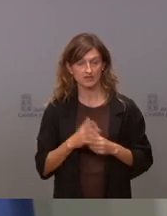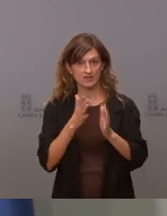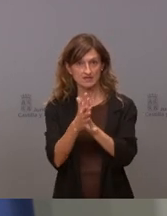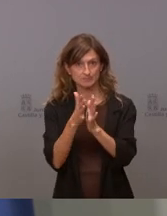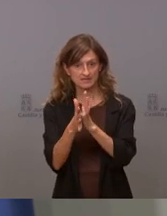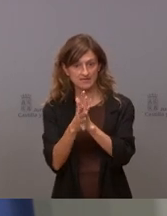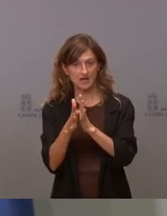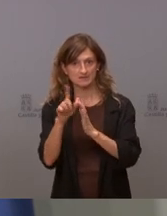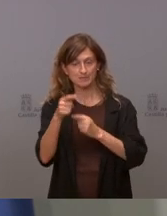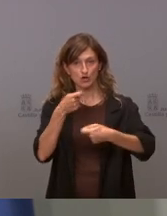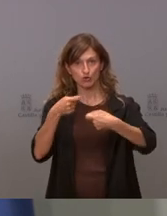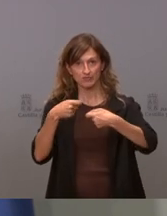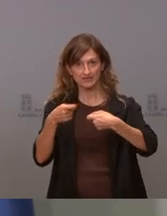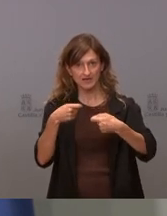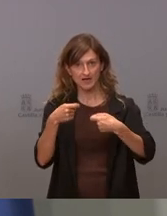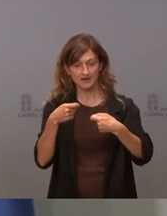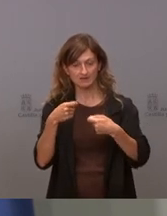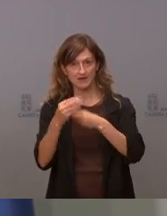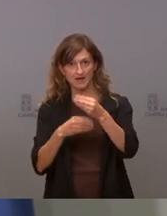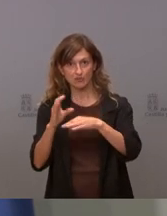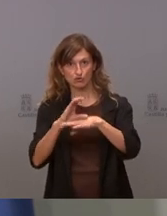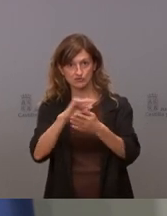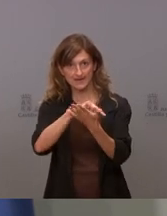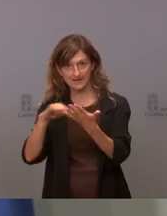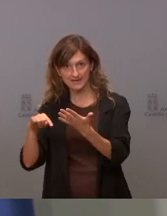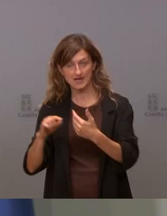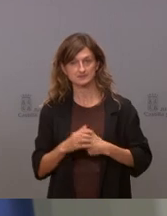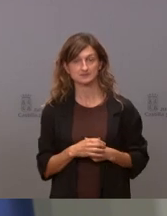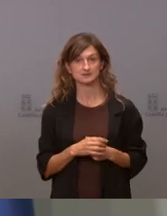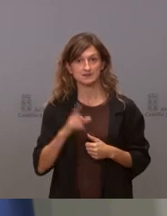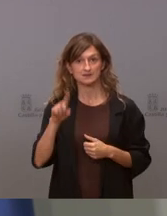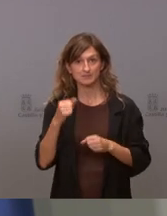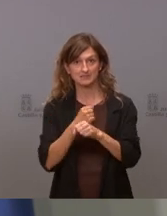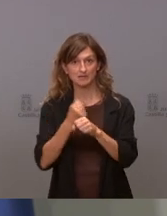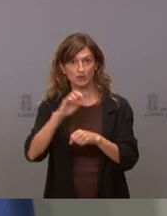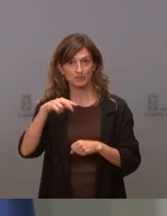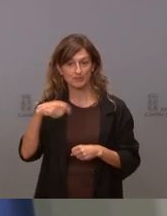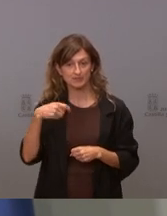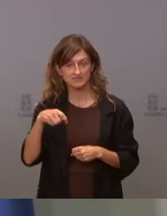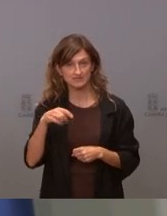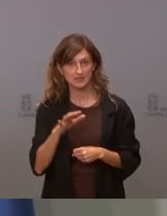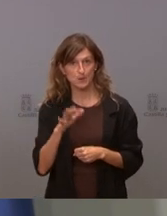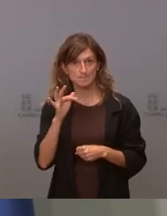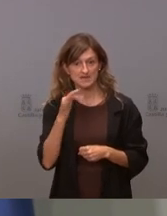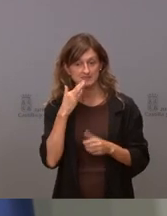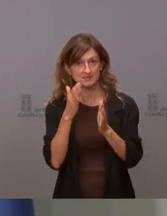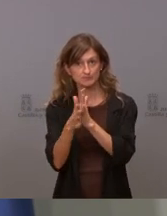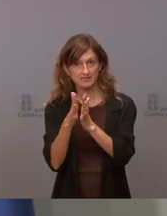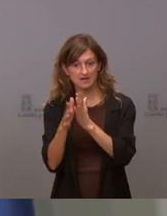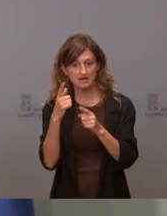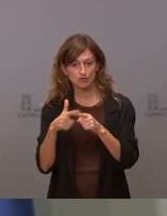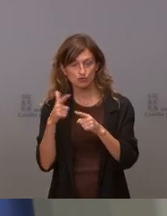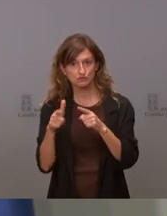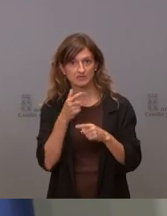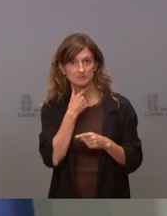cosas y coordinar en parte la acción de las consejerías es el trabajo también del vicepresidente y a mí cuando tengo que explicar las cosas me gusta